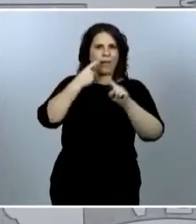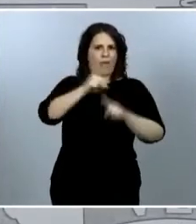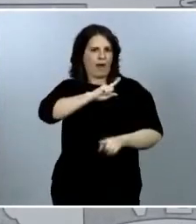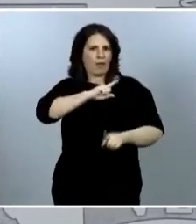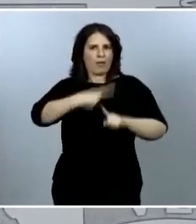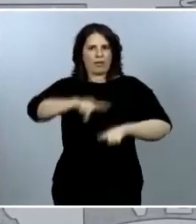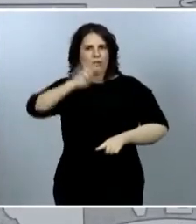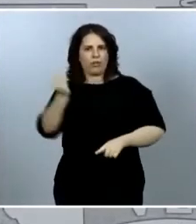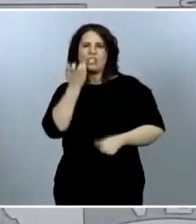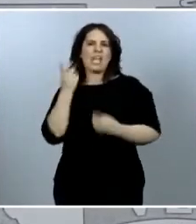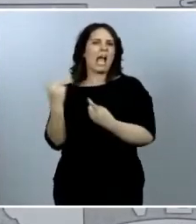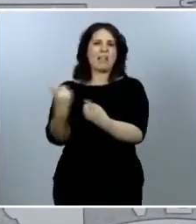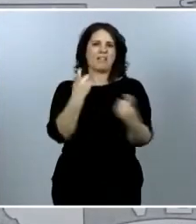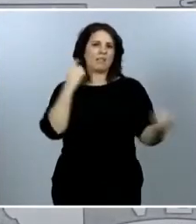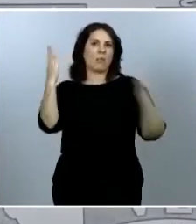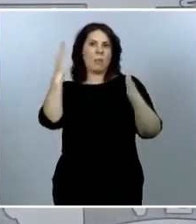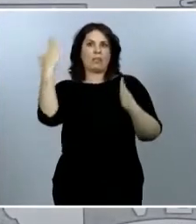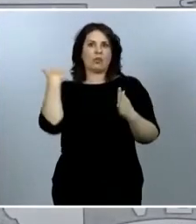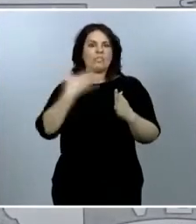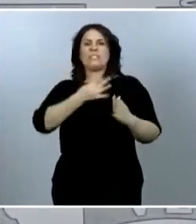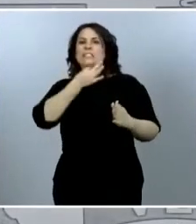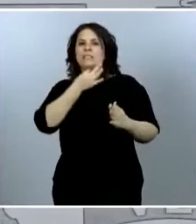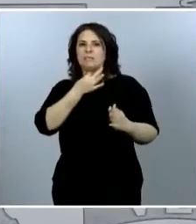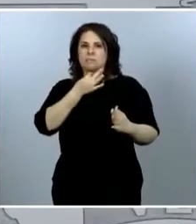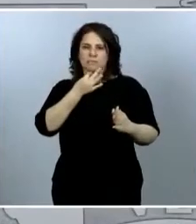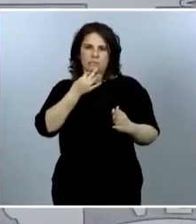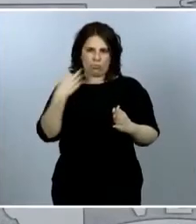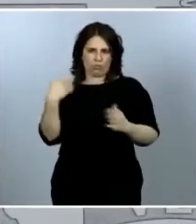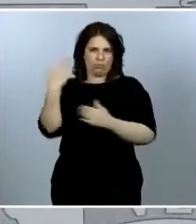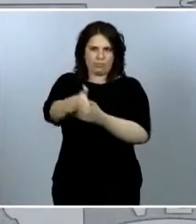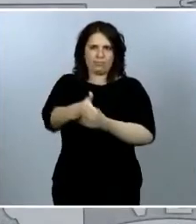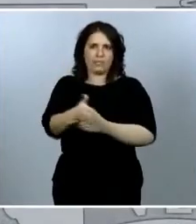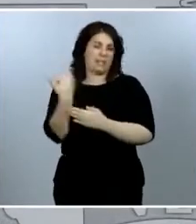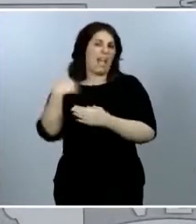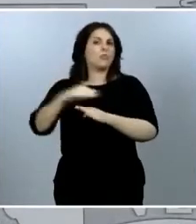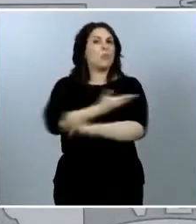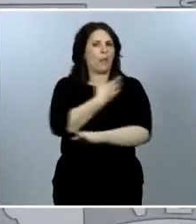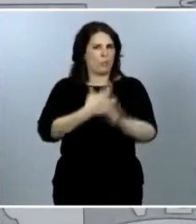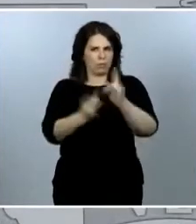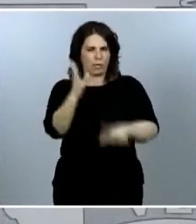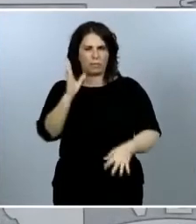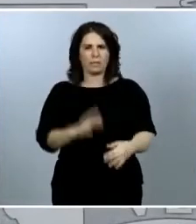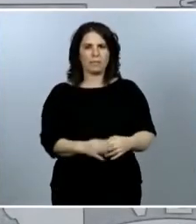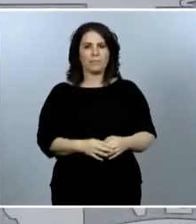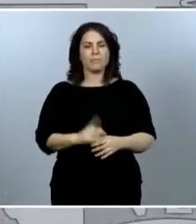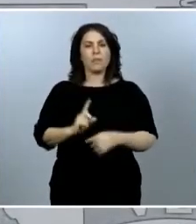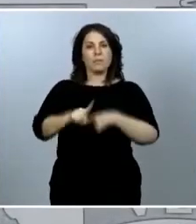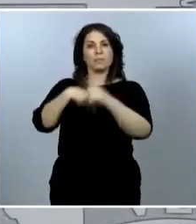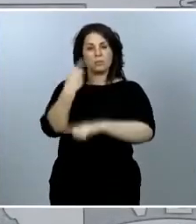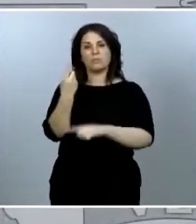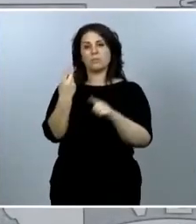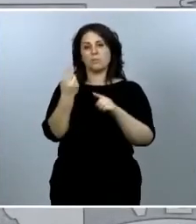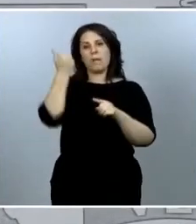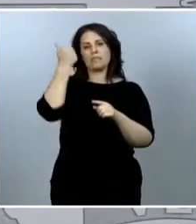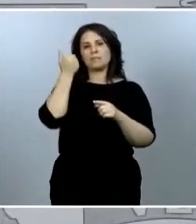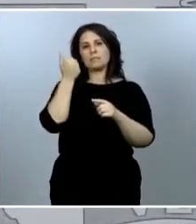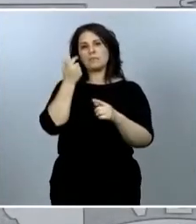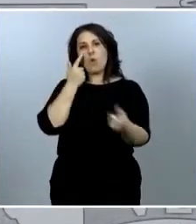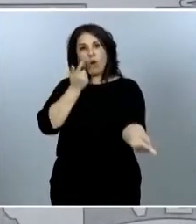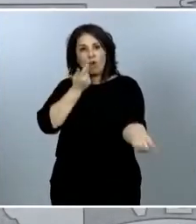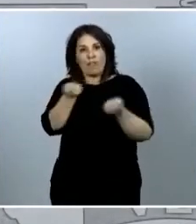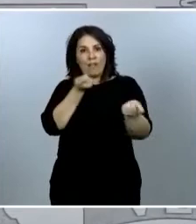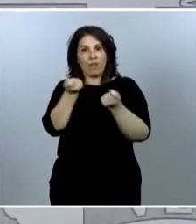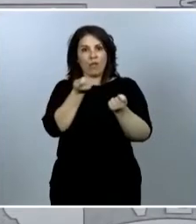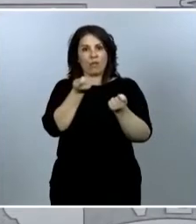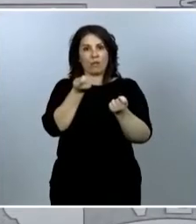afortunadamente, ya hemos superado. Posteriormente, la coordinación reforzada se circunscribió al Ministerio de Sanidad. Las